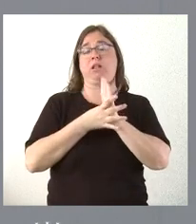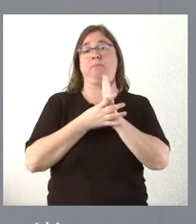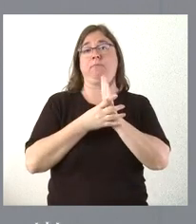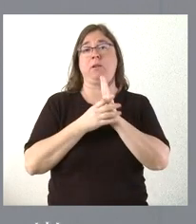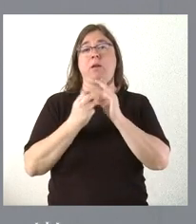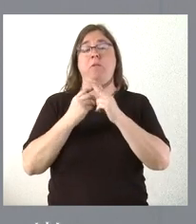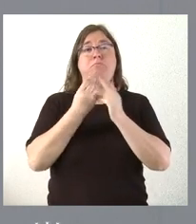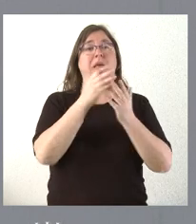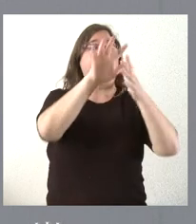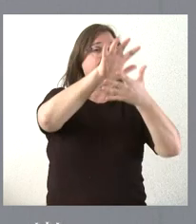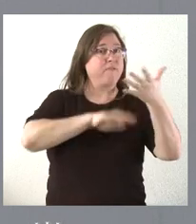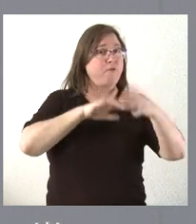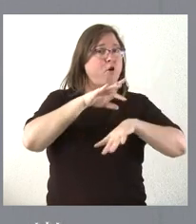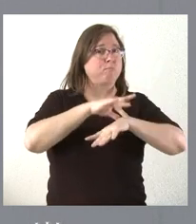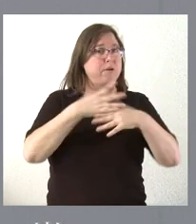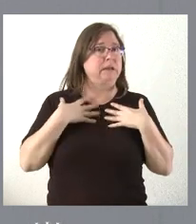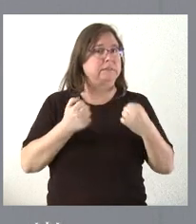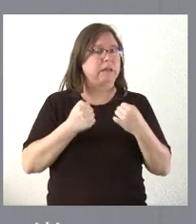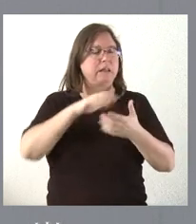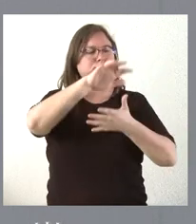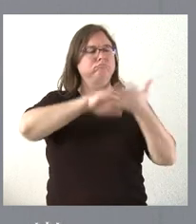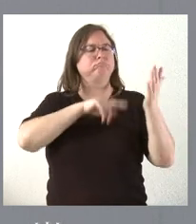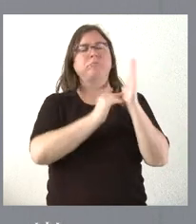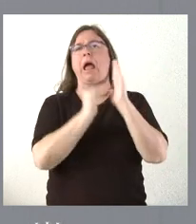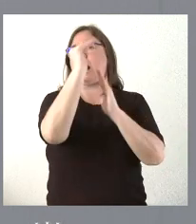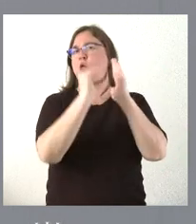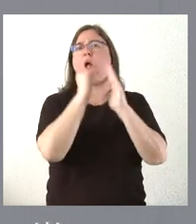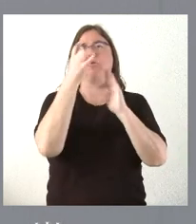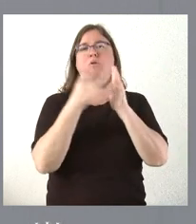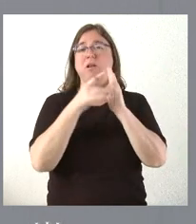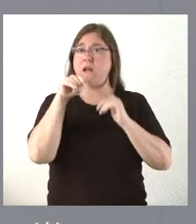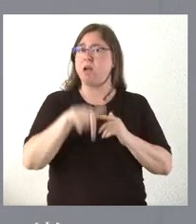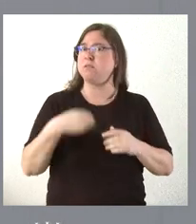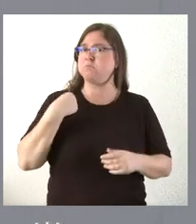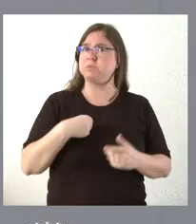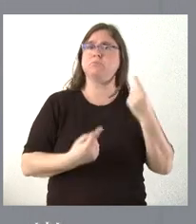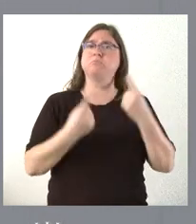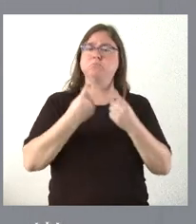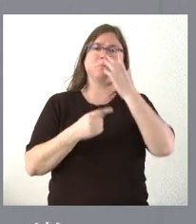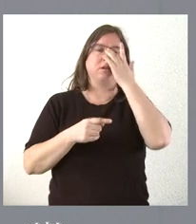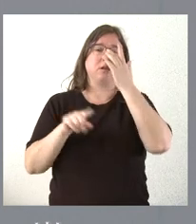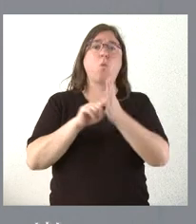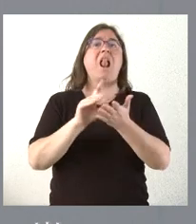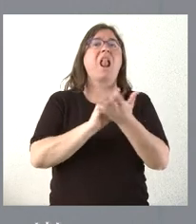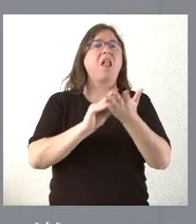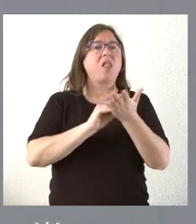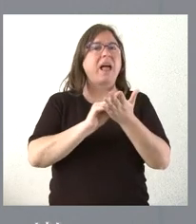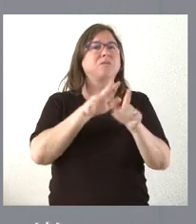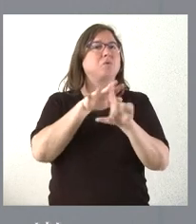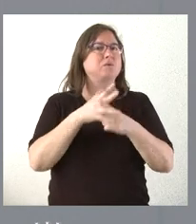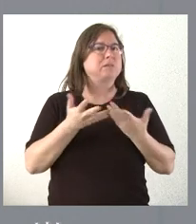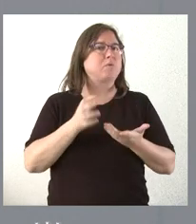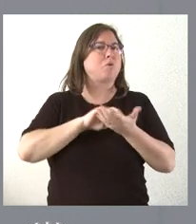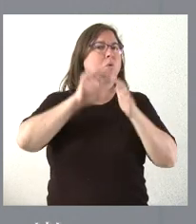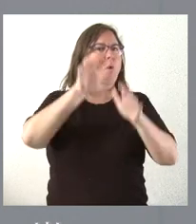sanitarios, donde está la sanidad de Castilla y León. Hemos tenido ocasión de repasar aquí mismo algunos de los principales datos de cómo es la situación sanitaria de